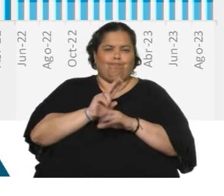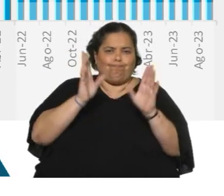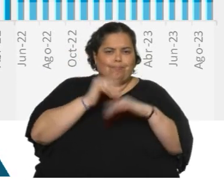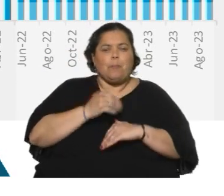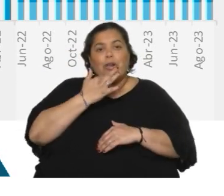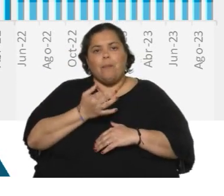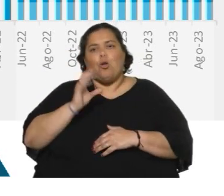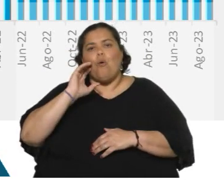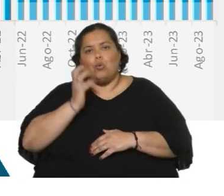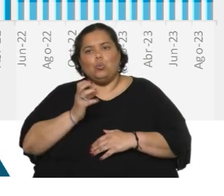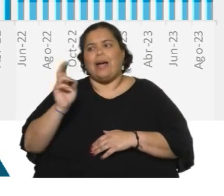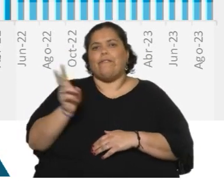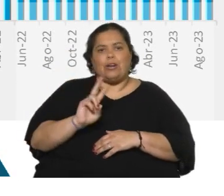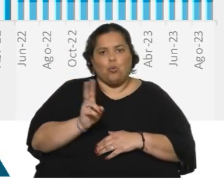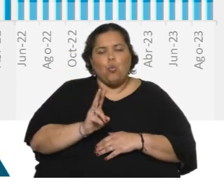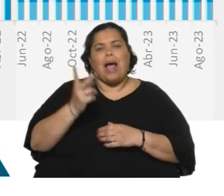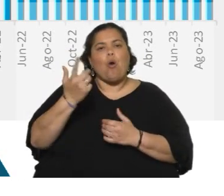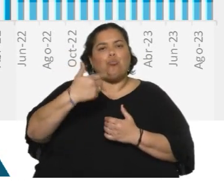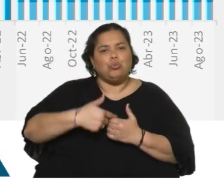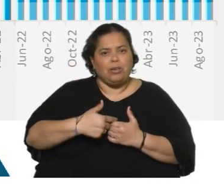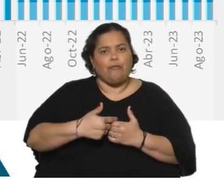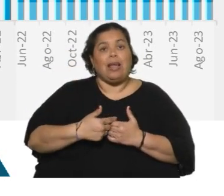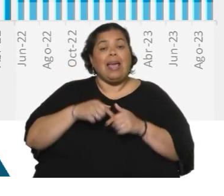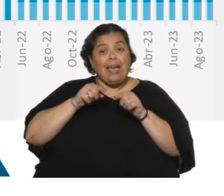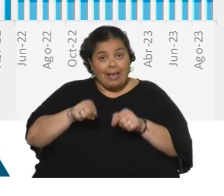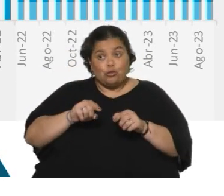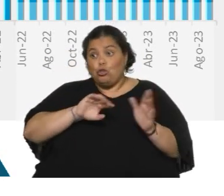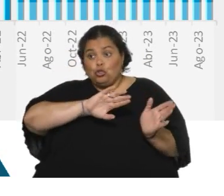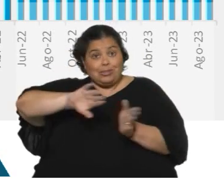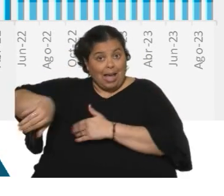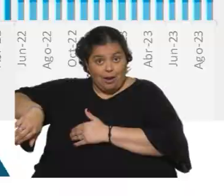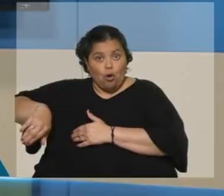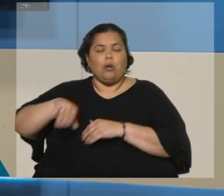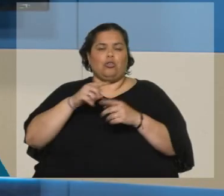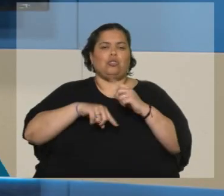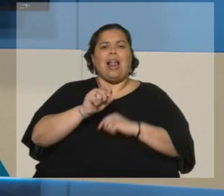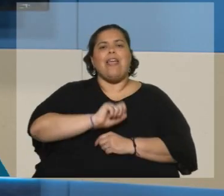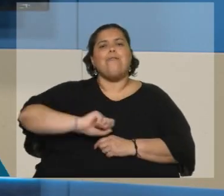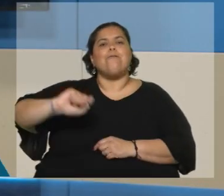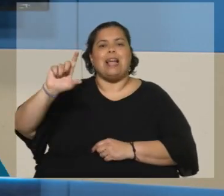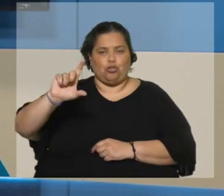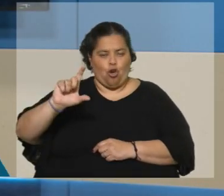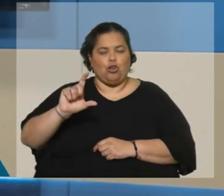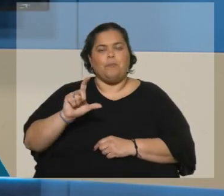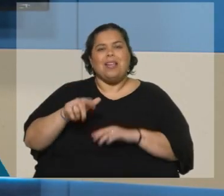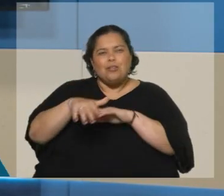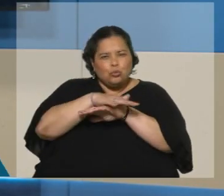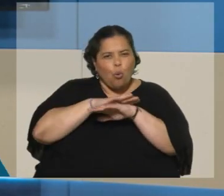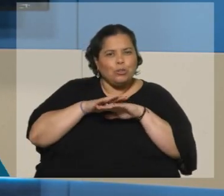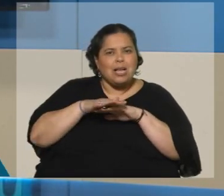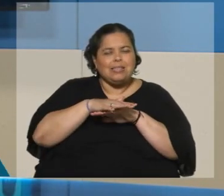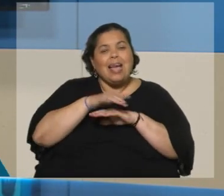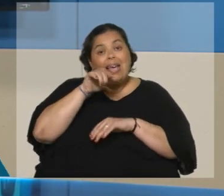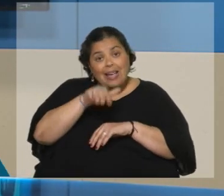Frutas, verduras, los combustibles. Quitando eso es lo que se llama inflación subyacente y lo podemos ver